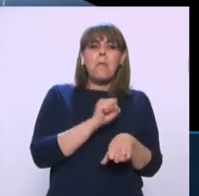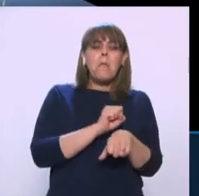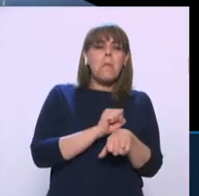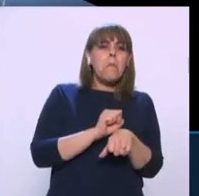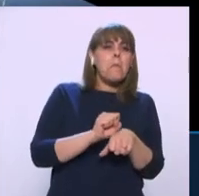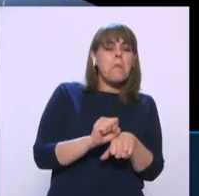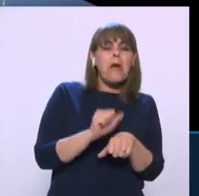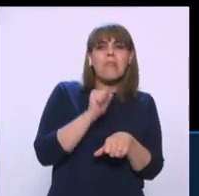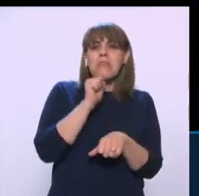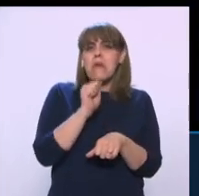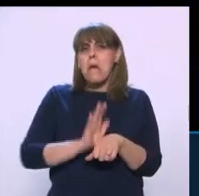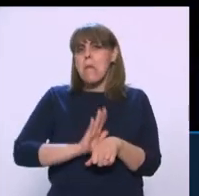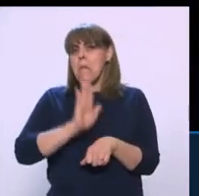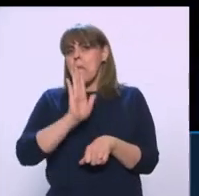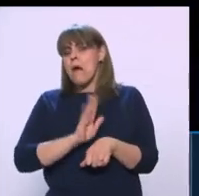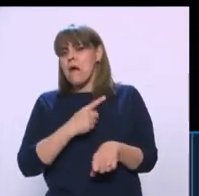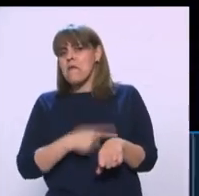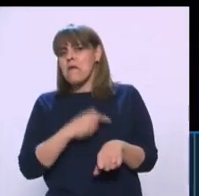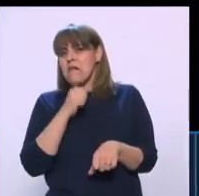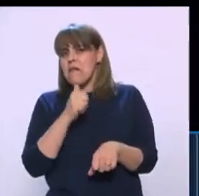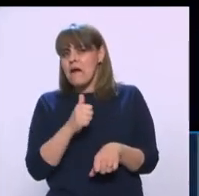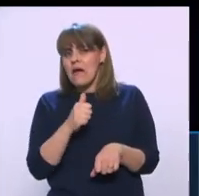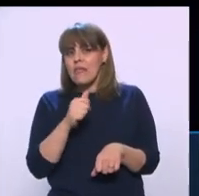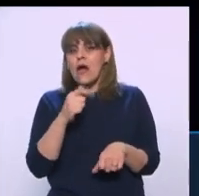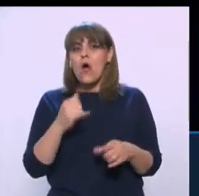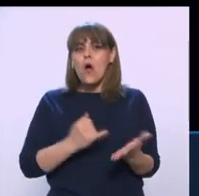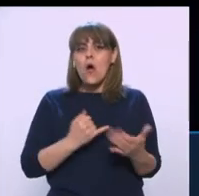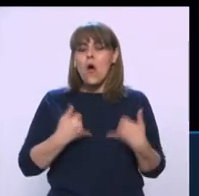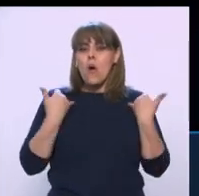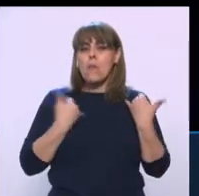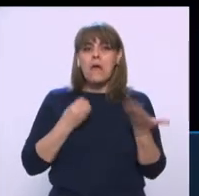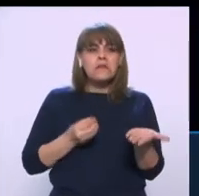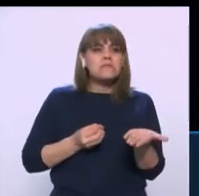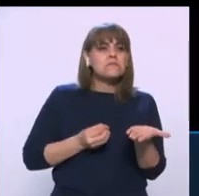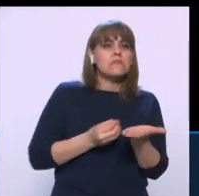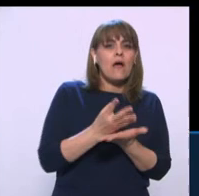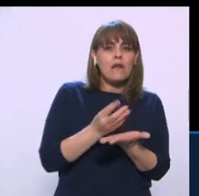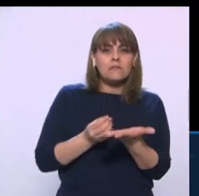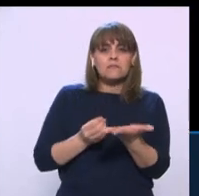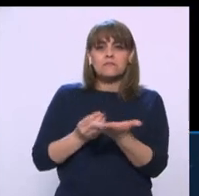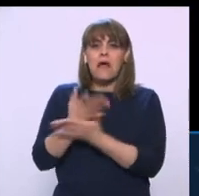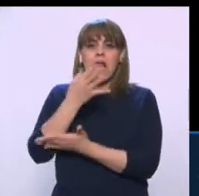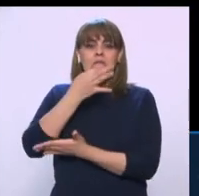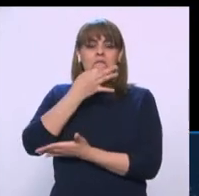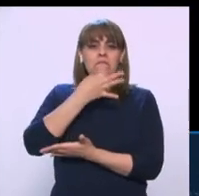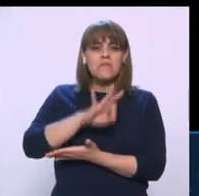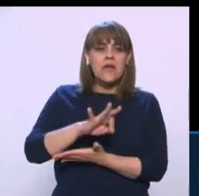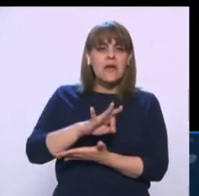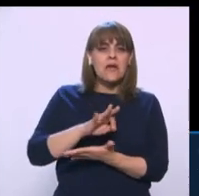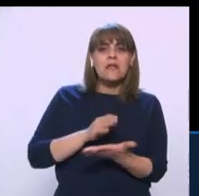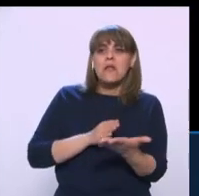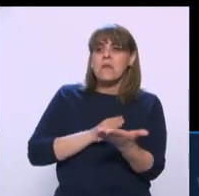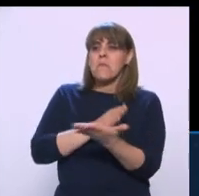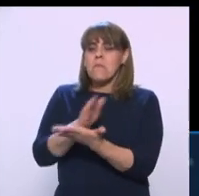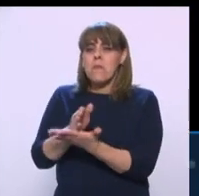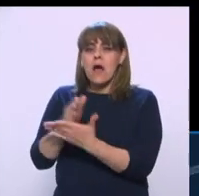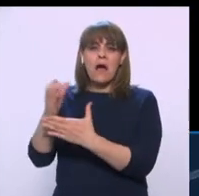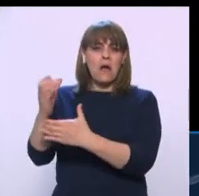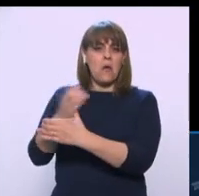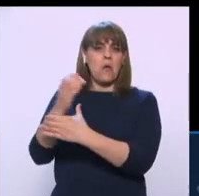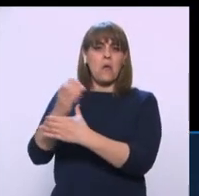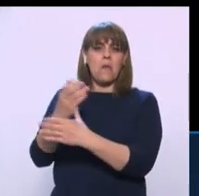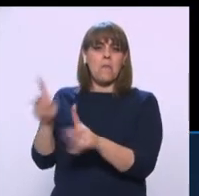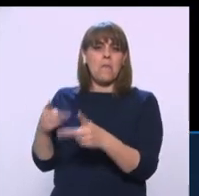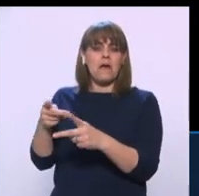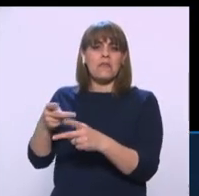asintomáticos. Están saliendo, están yendo a fiestas, están en chelerías. Y